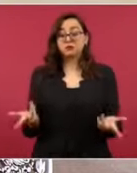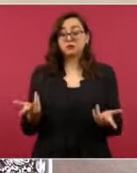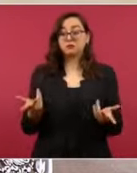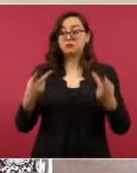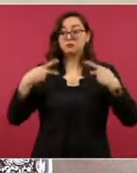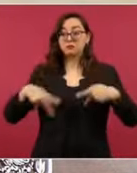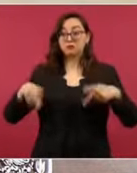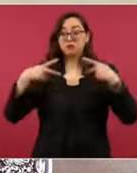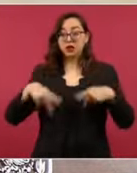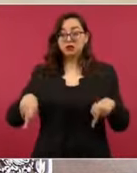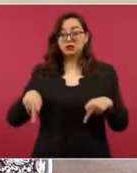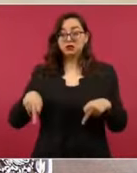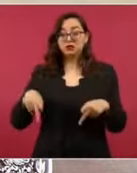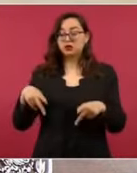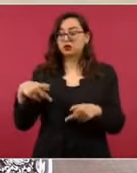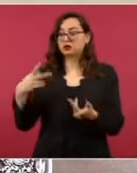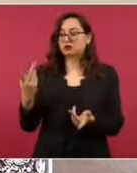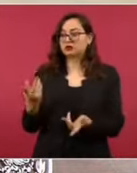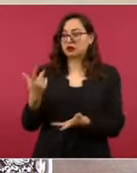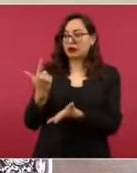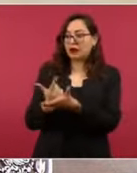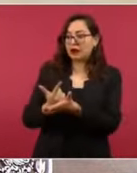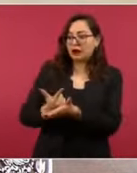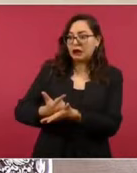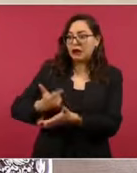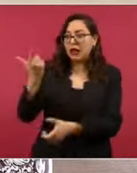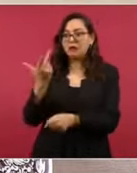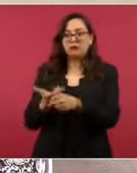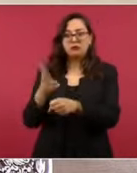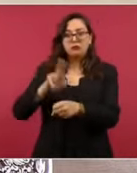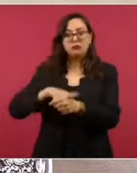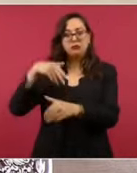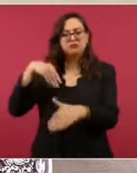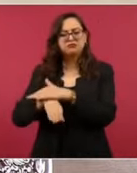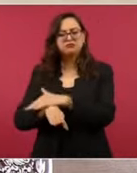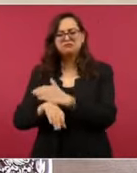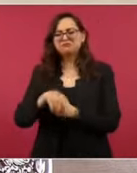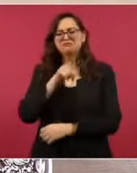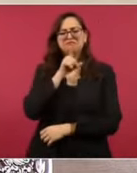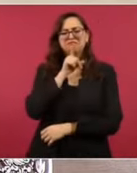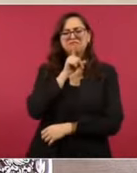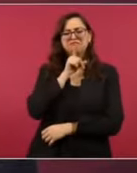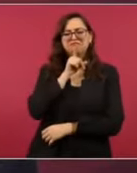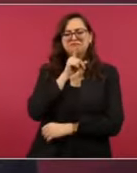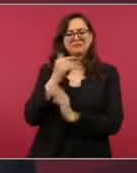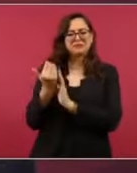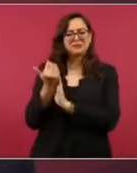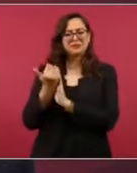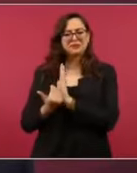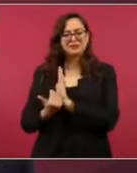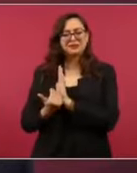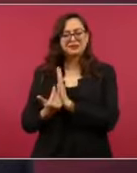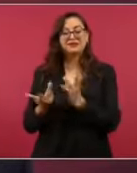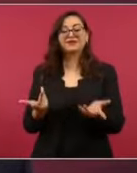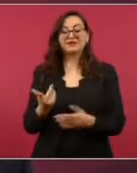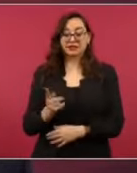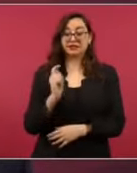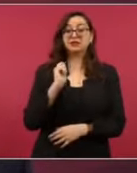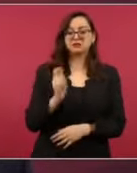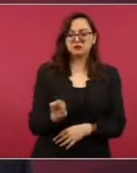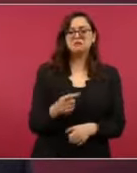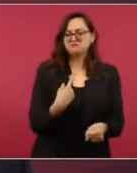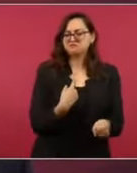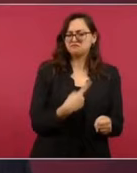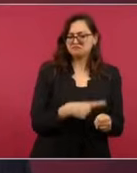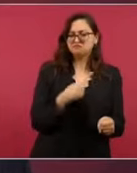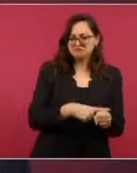aumento y un leve aumento de las hospitalizaciones y las defunciones. Una y otra vez explicamos que esto quiere decir el